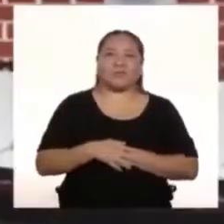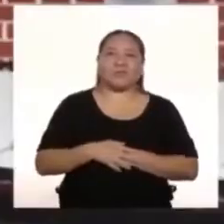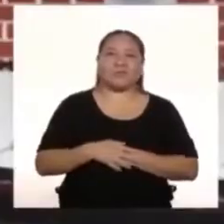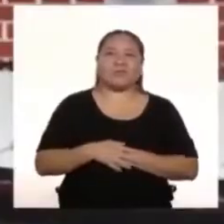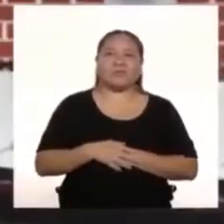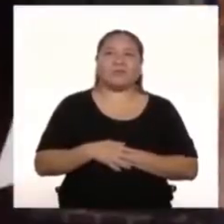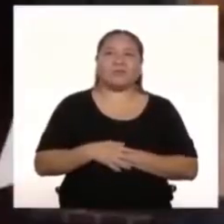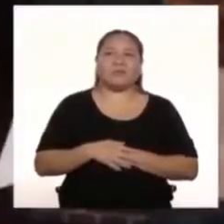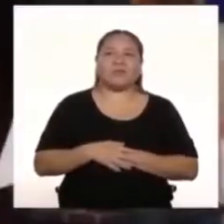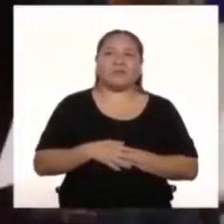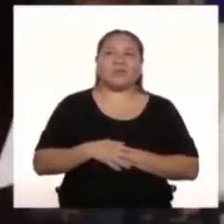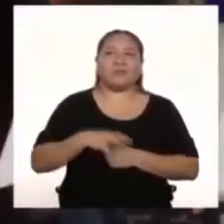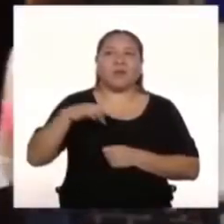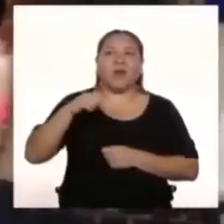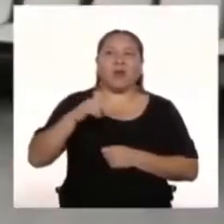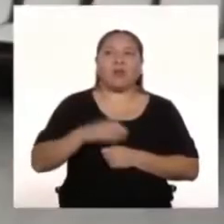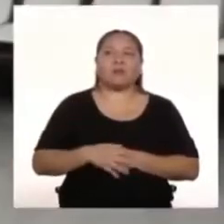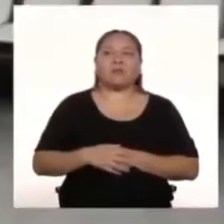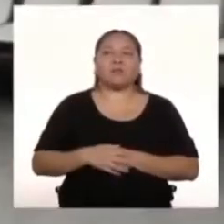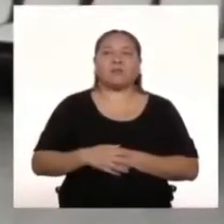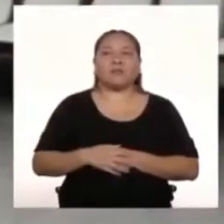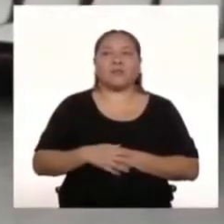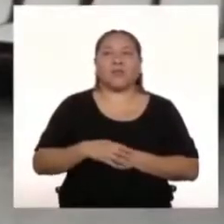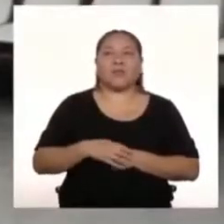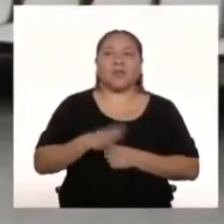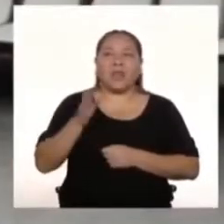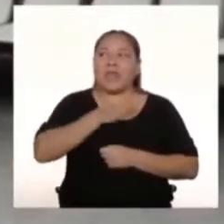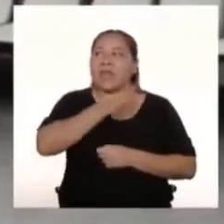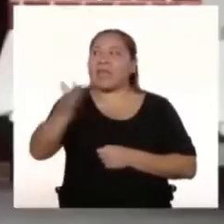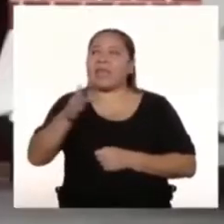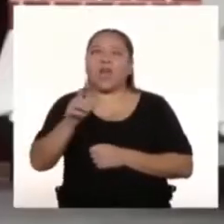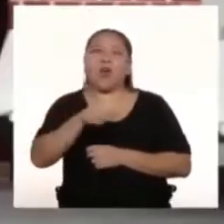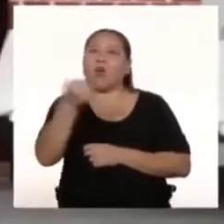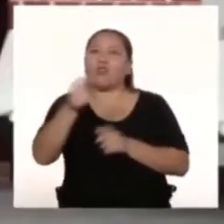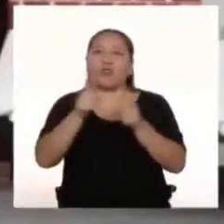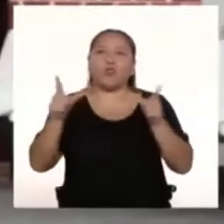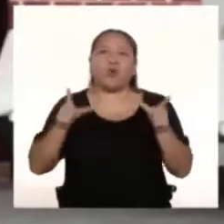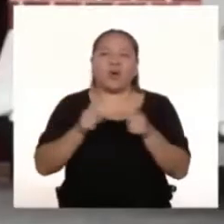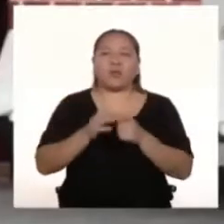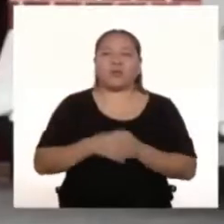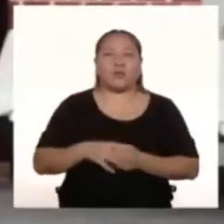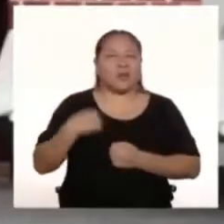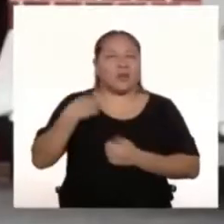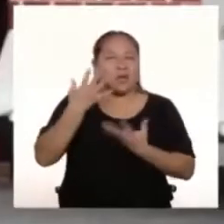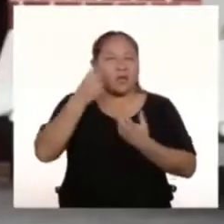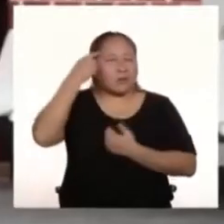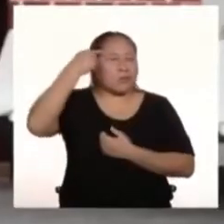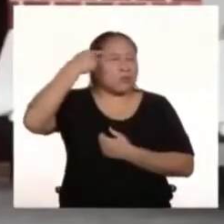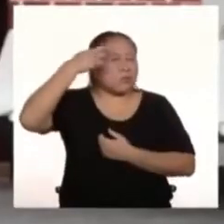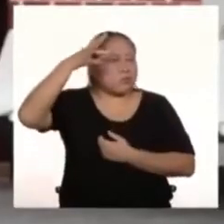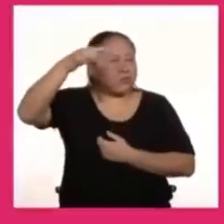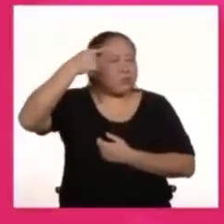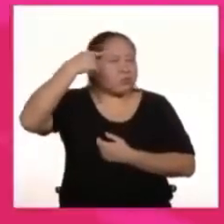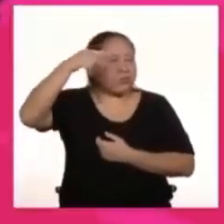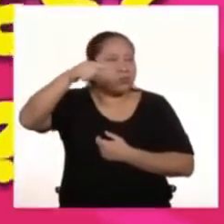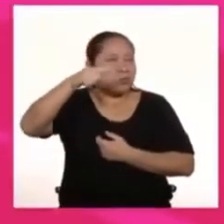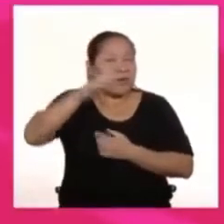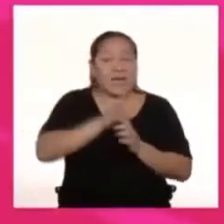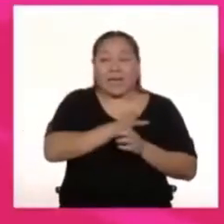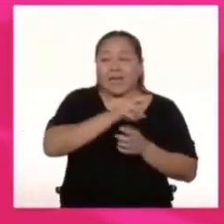Poder volar Leer mente De trasladarme A diferentes lugares Me gustaría leer la mente Y teletransportarme